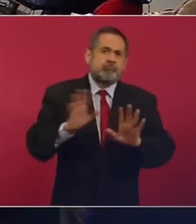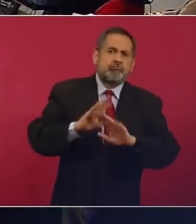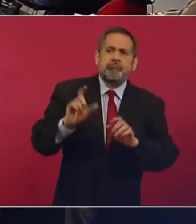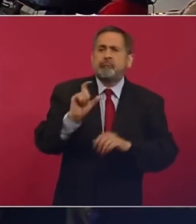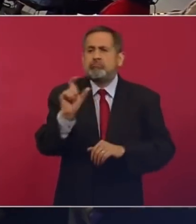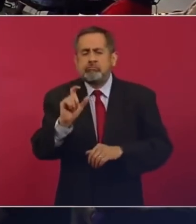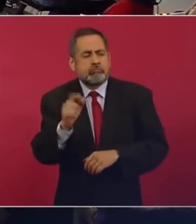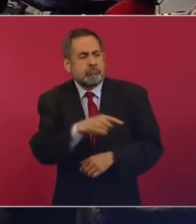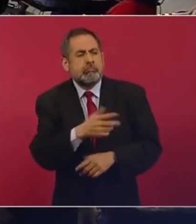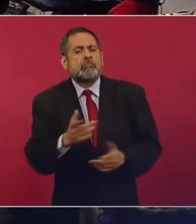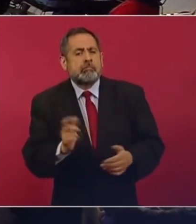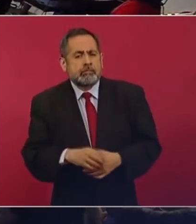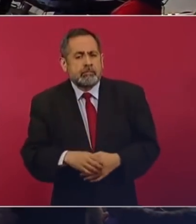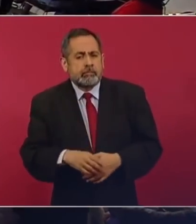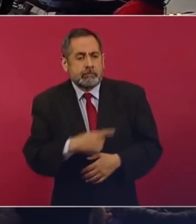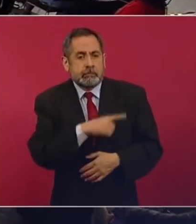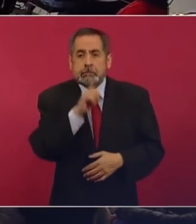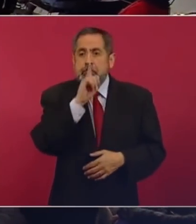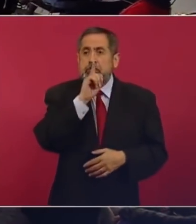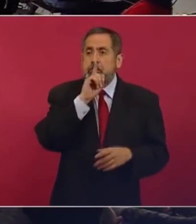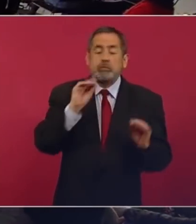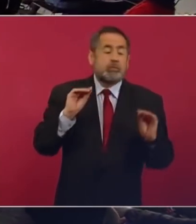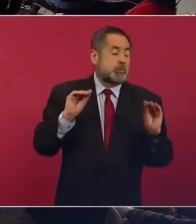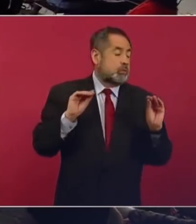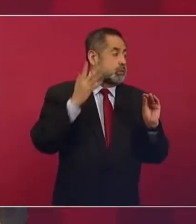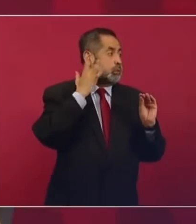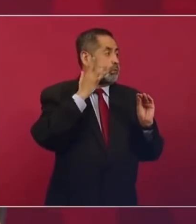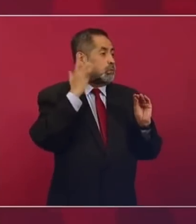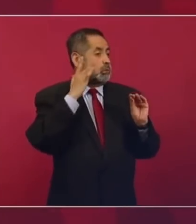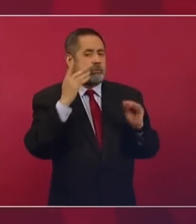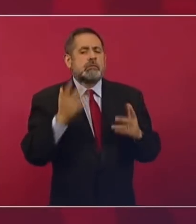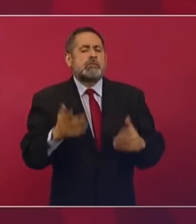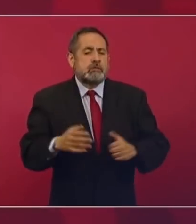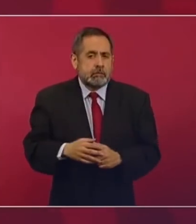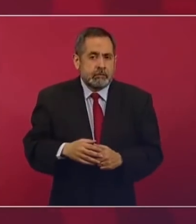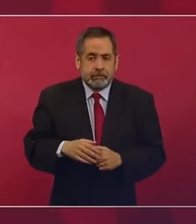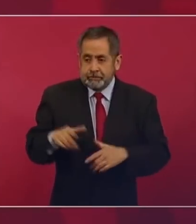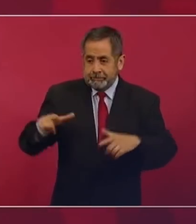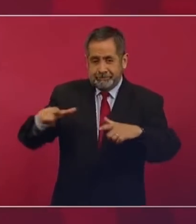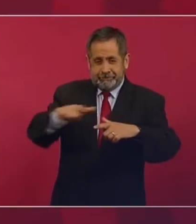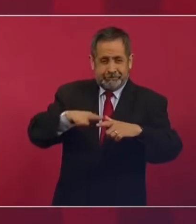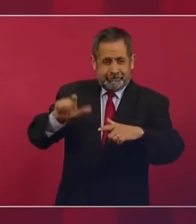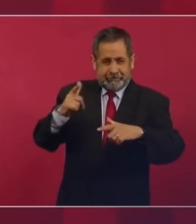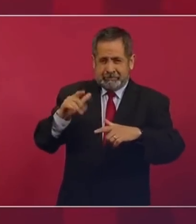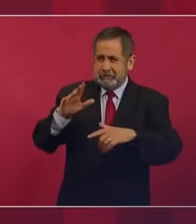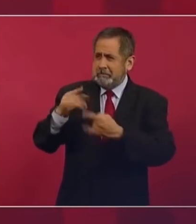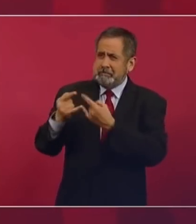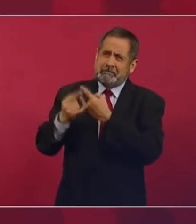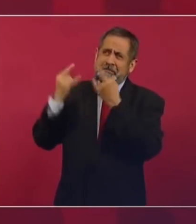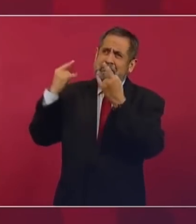¿Cuándo? Estamos hablando del lago con más historia,